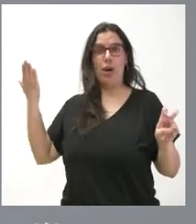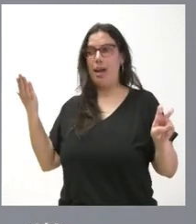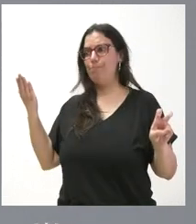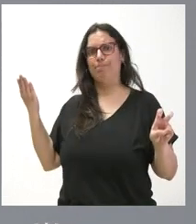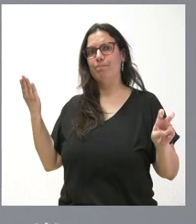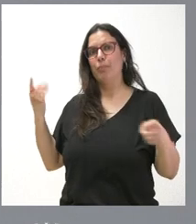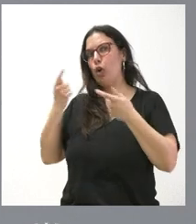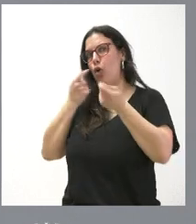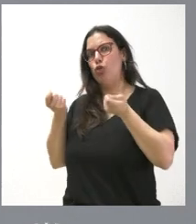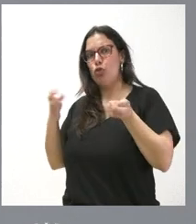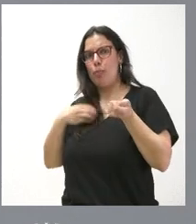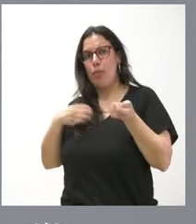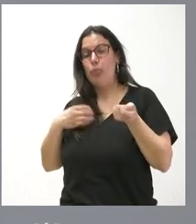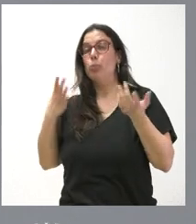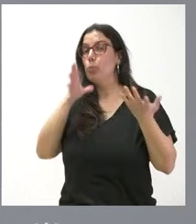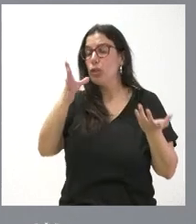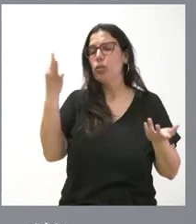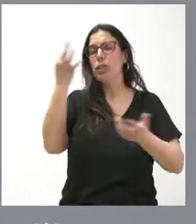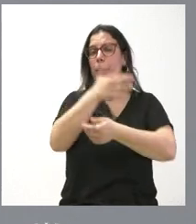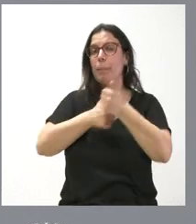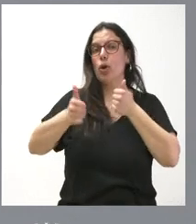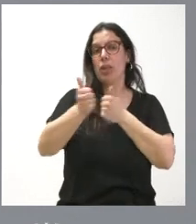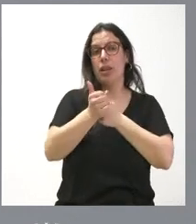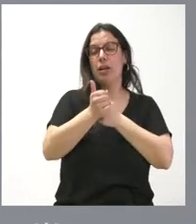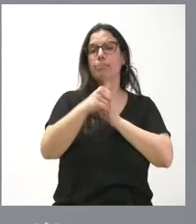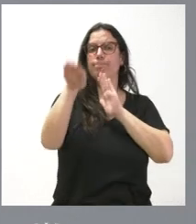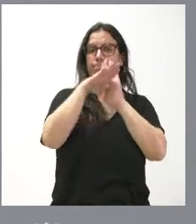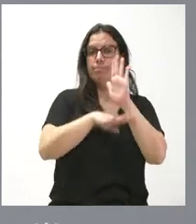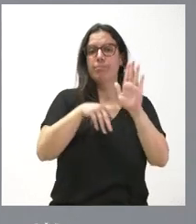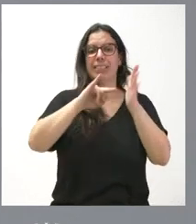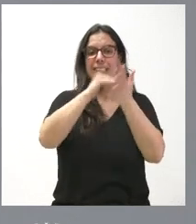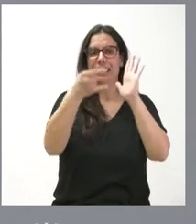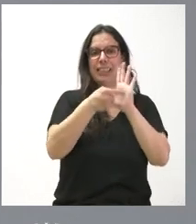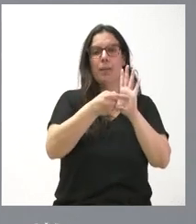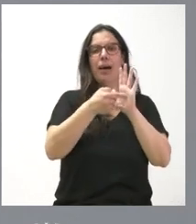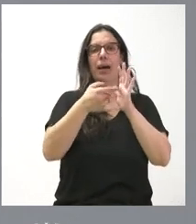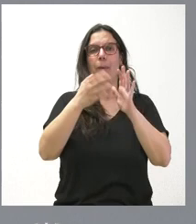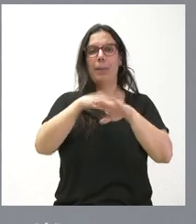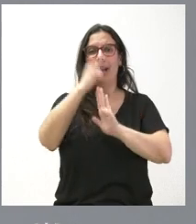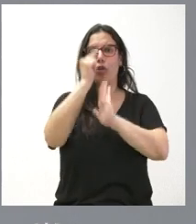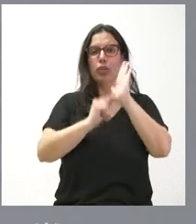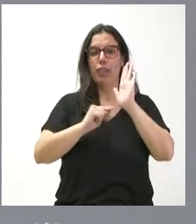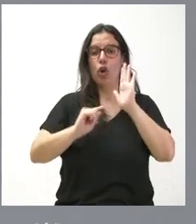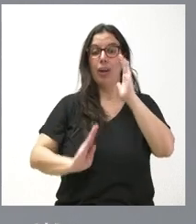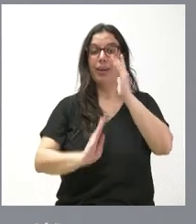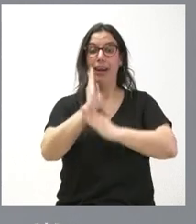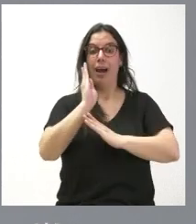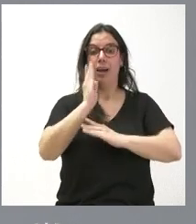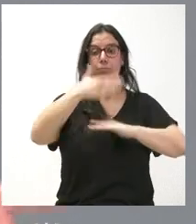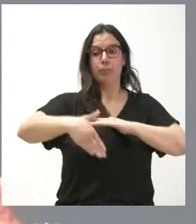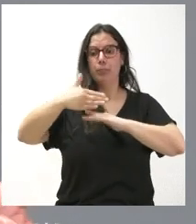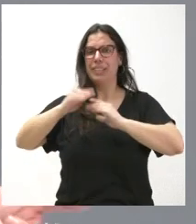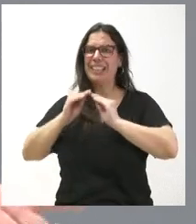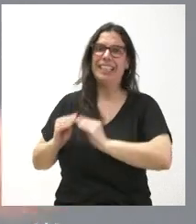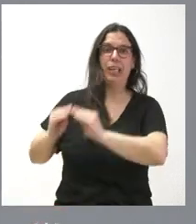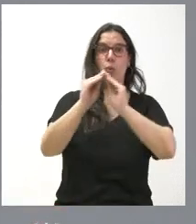seguimos insistiendo en la prioridad para que se establezcan mecanismos que aseguren la igualdad de condiciones en la producción de estos bienes se